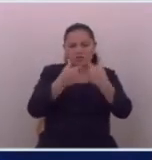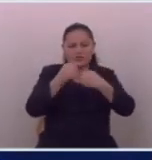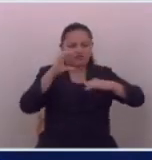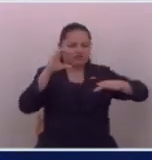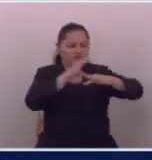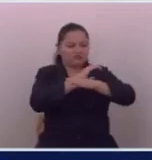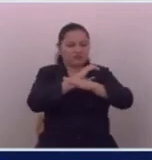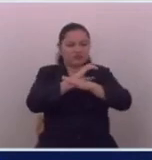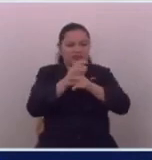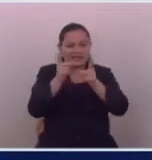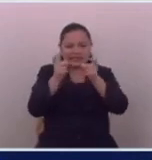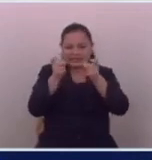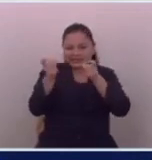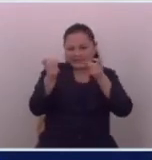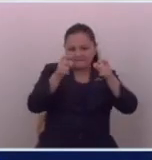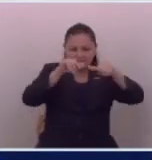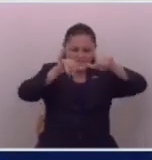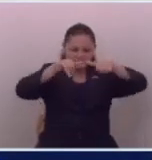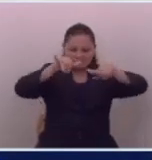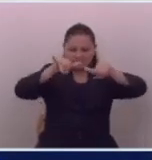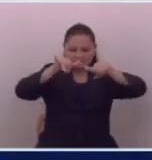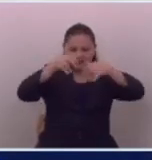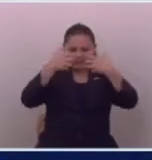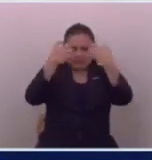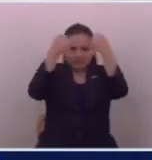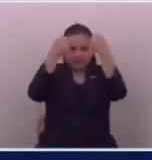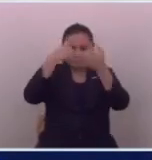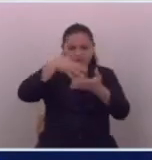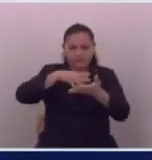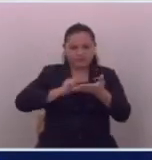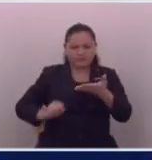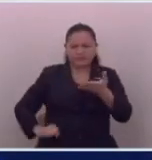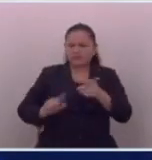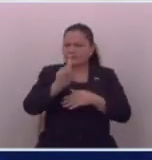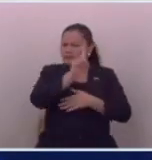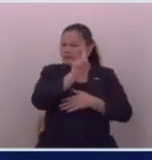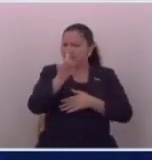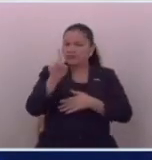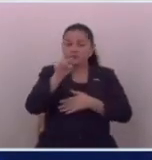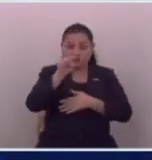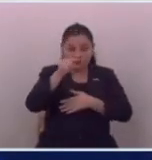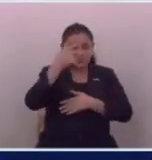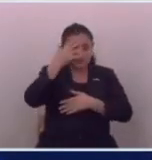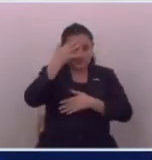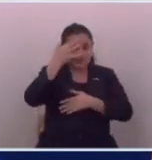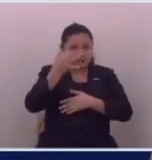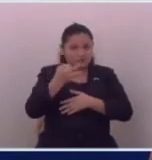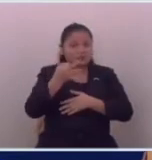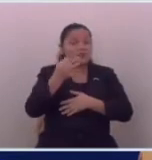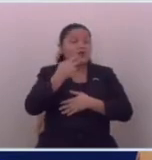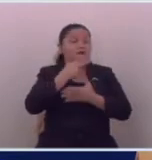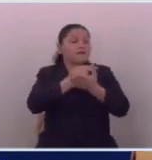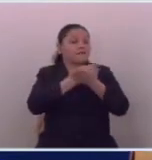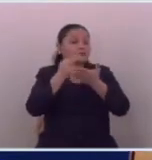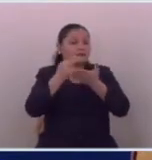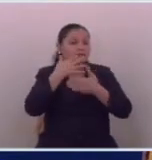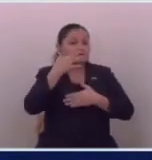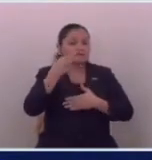poder que pretendan mantener prisionera a la población salvadoreña de lo que ellos consideran como la verdad.